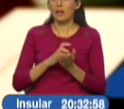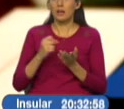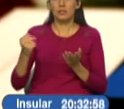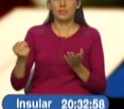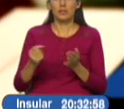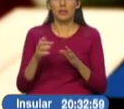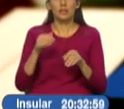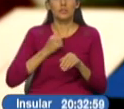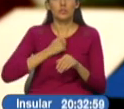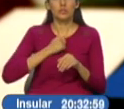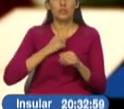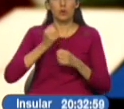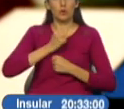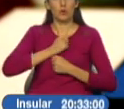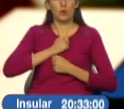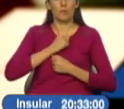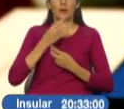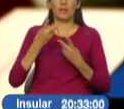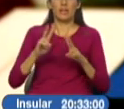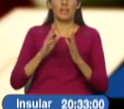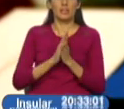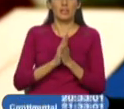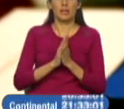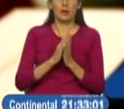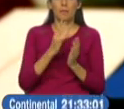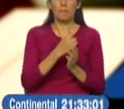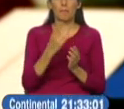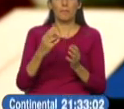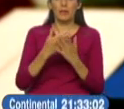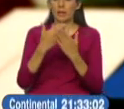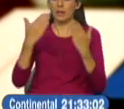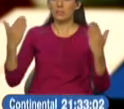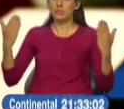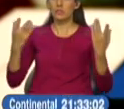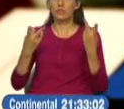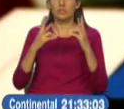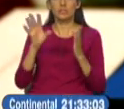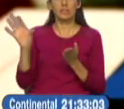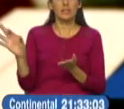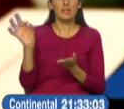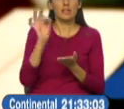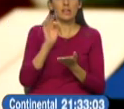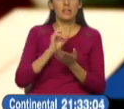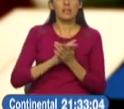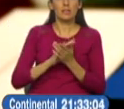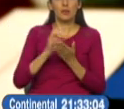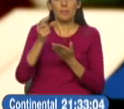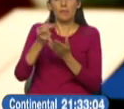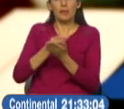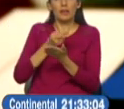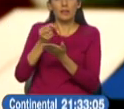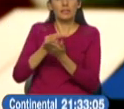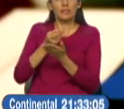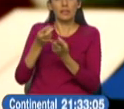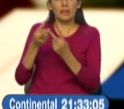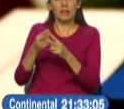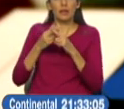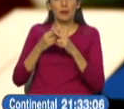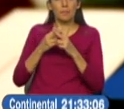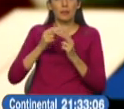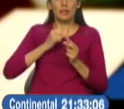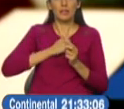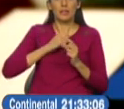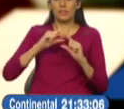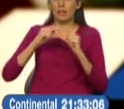patrimonio, sobre las utilidades, sobre bienes inmuebles y derechos representativos de capital existentes en el Ecuador de propiedades o